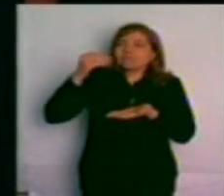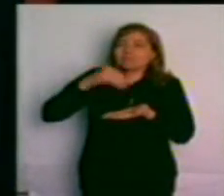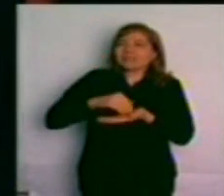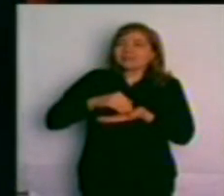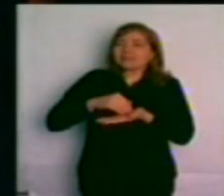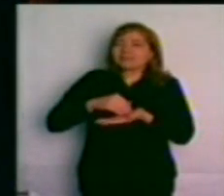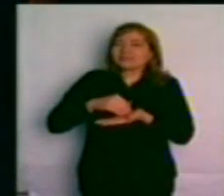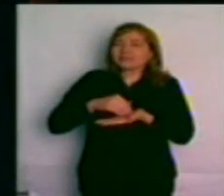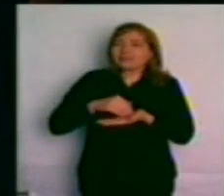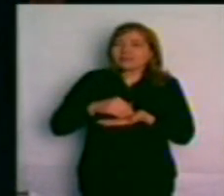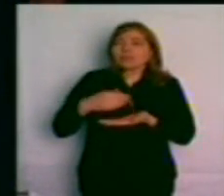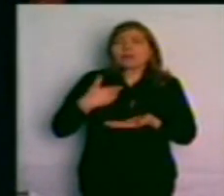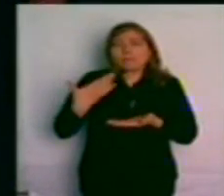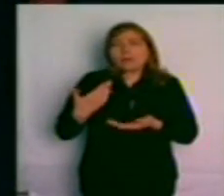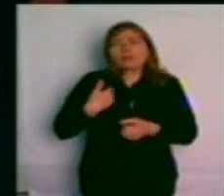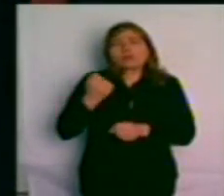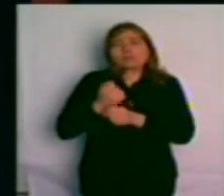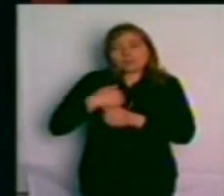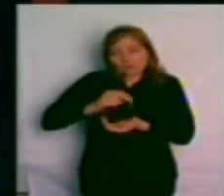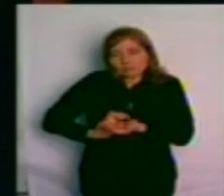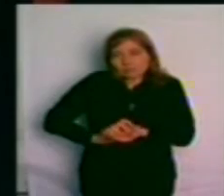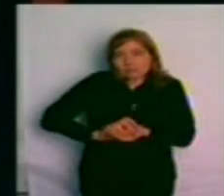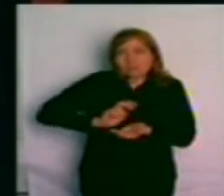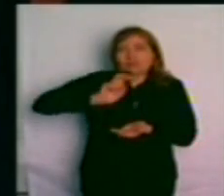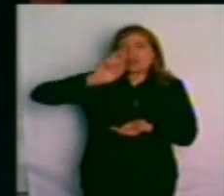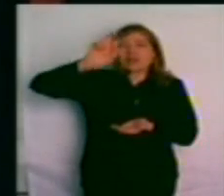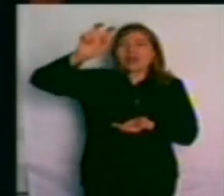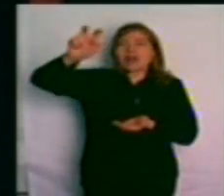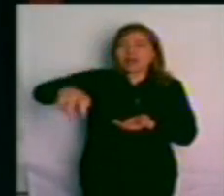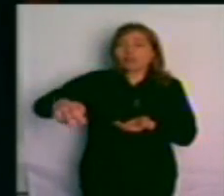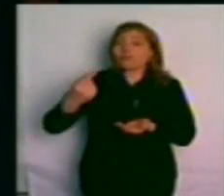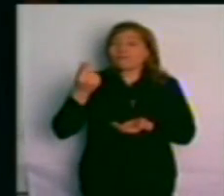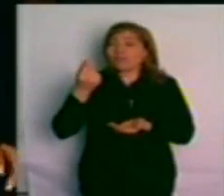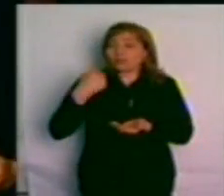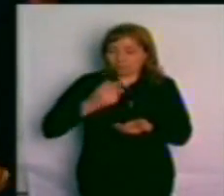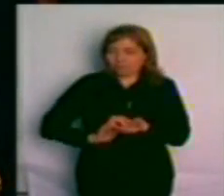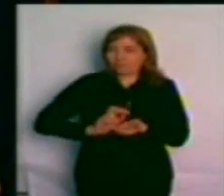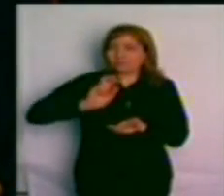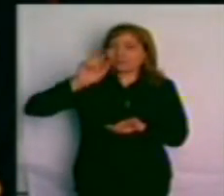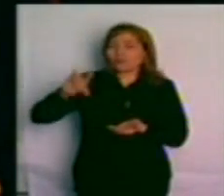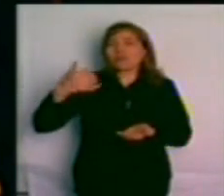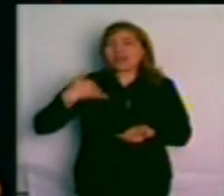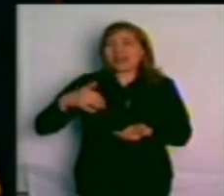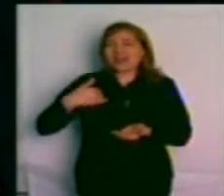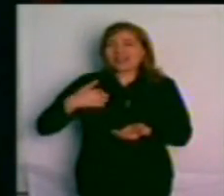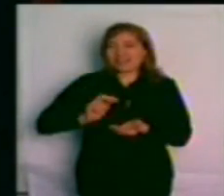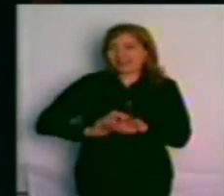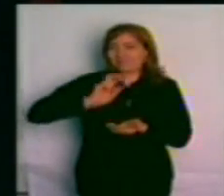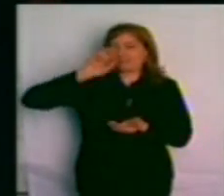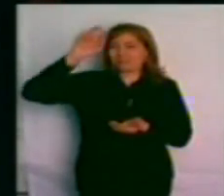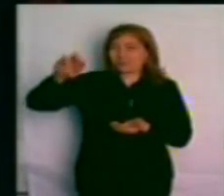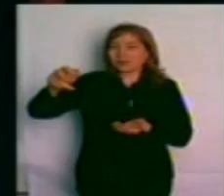para seguir dando el salto cuantitativo y cualitativo que estamos dando como país. Hoy leía